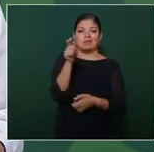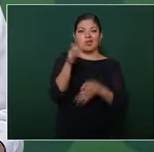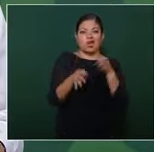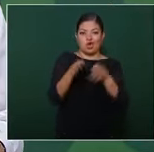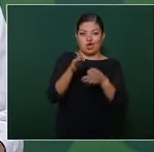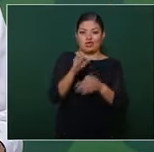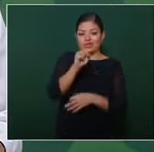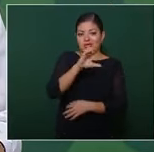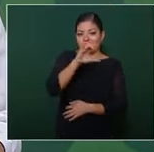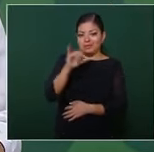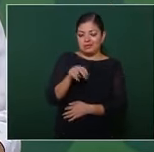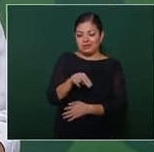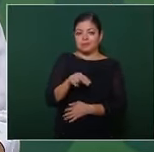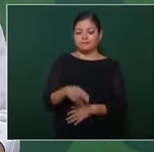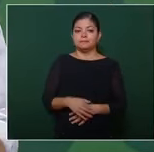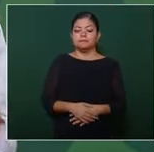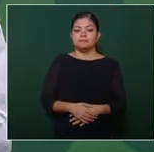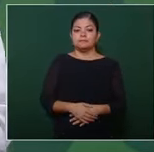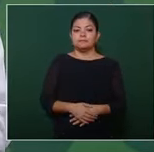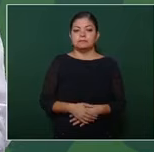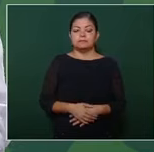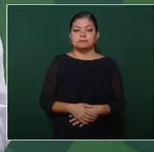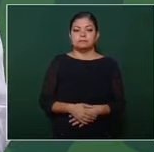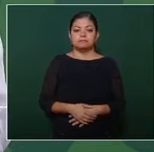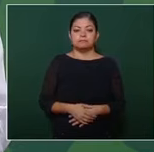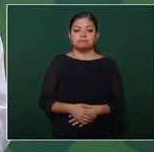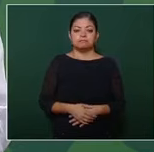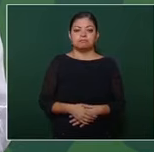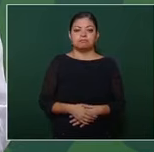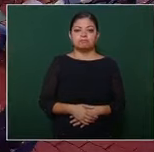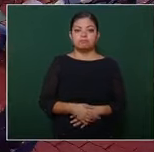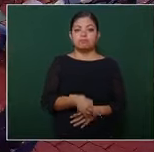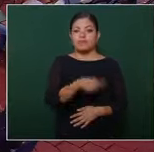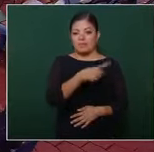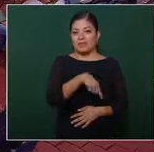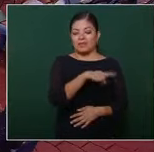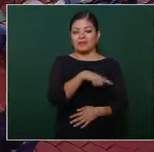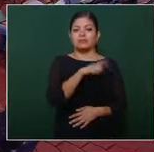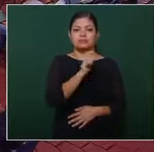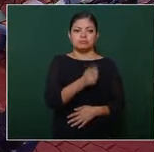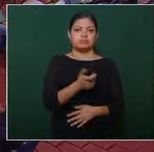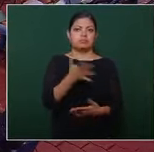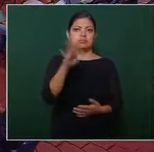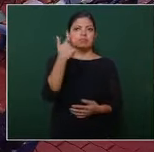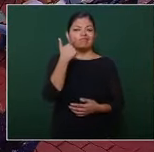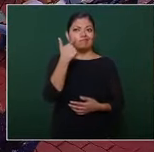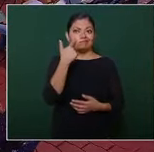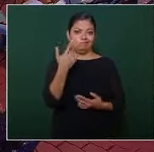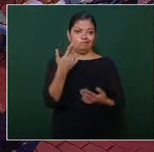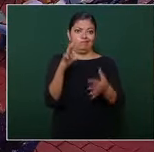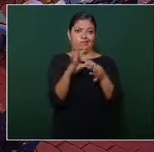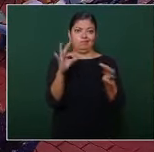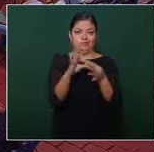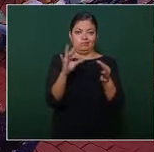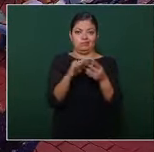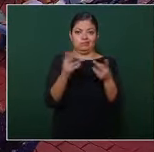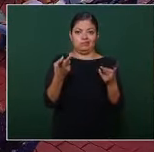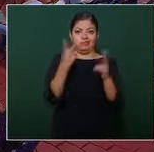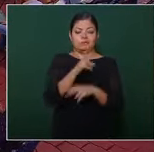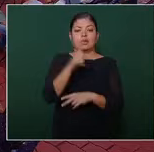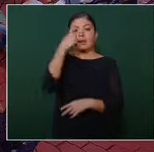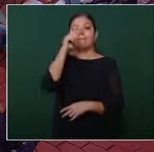corte interpusieron una controversia para que se